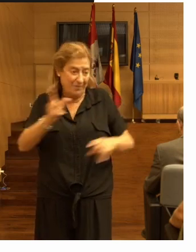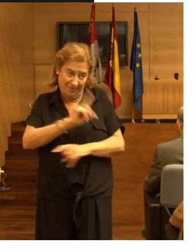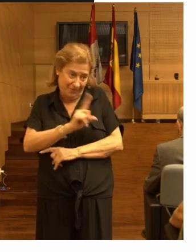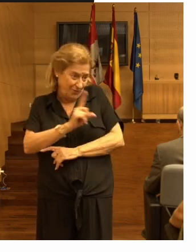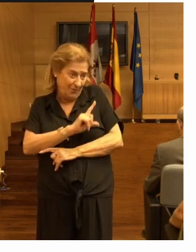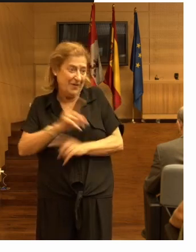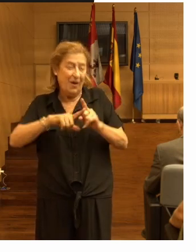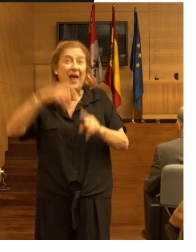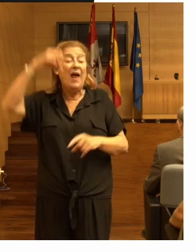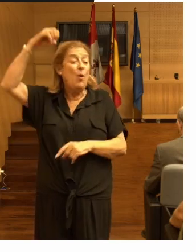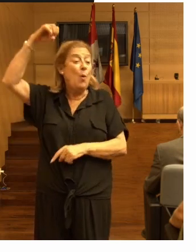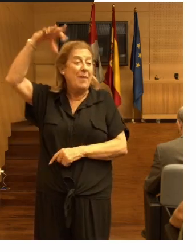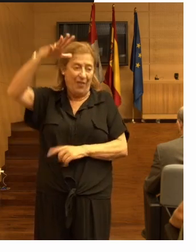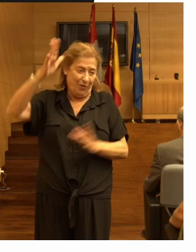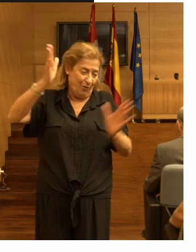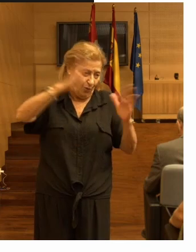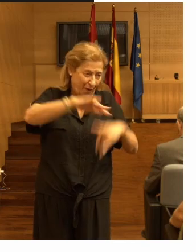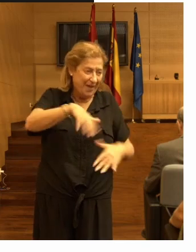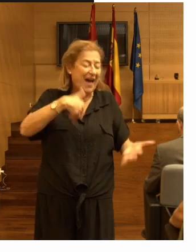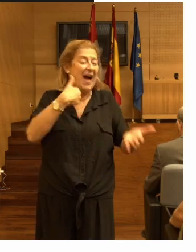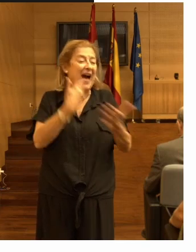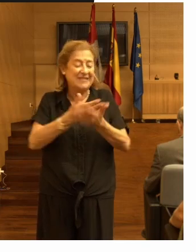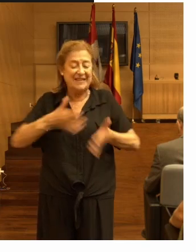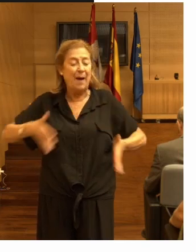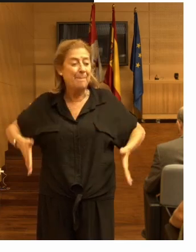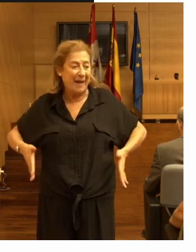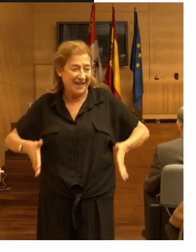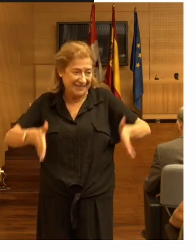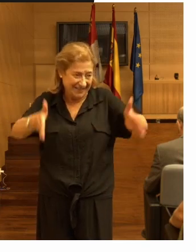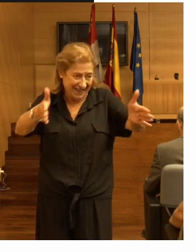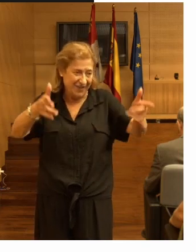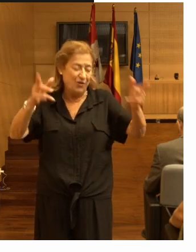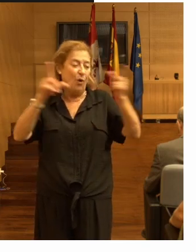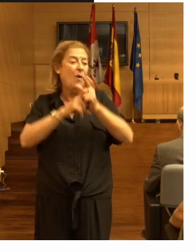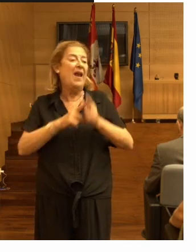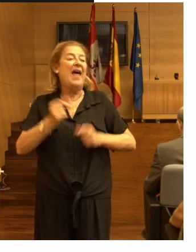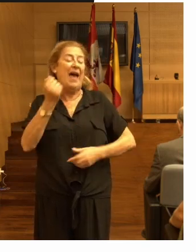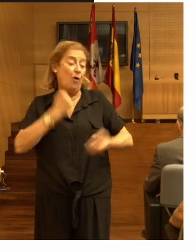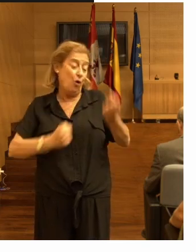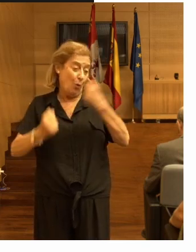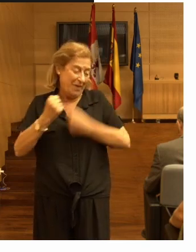iluminación hasta los pasillos la ergonomía